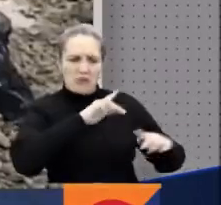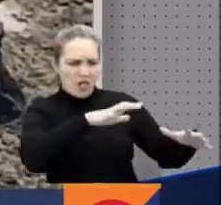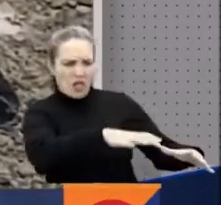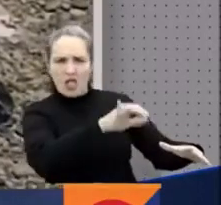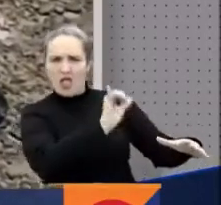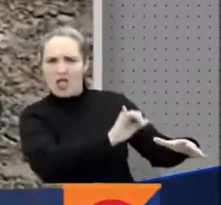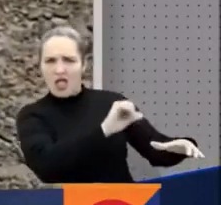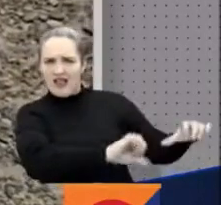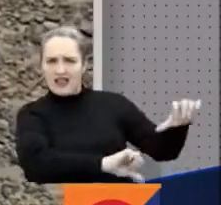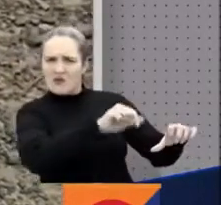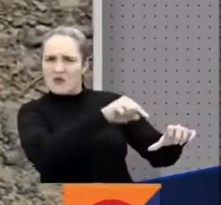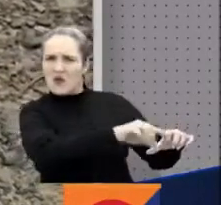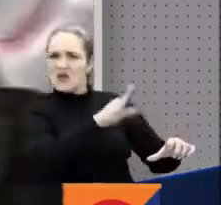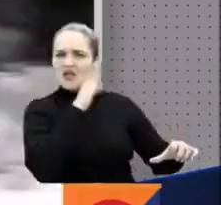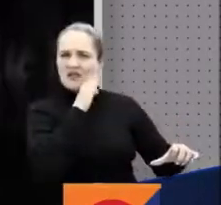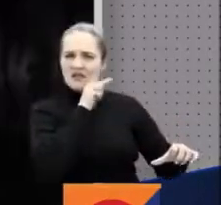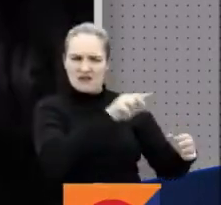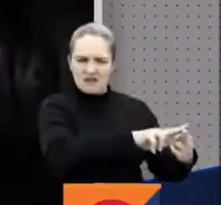qué fines tenían con ellos.